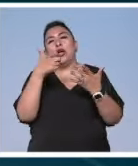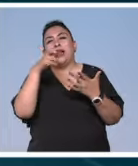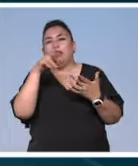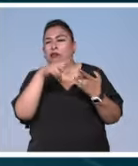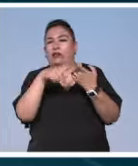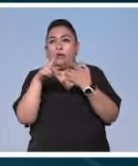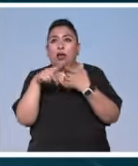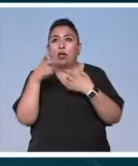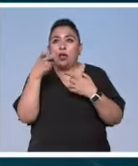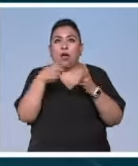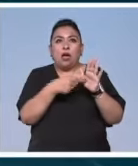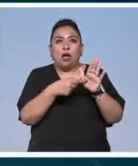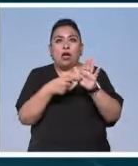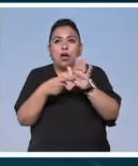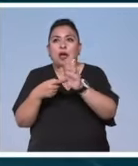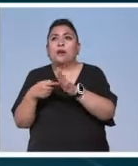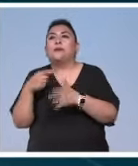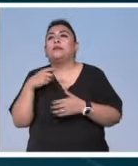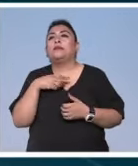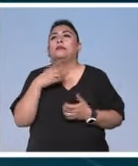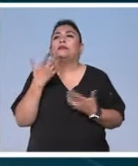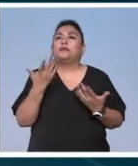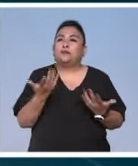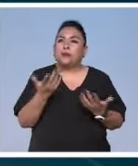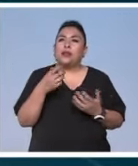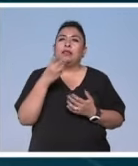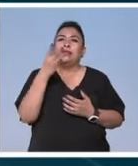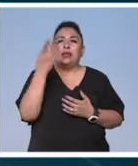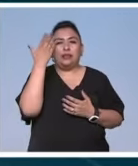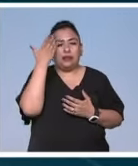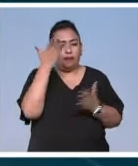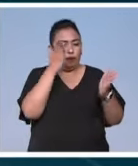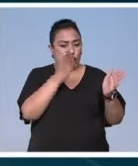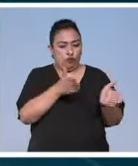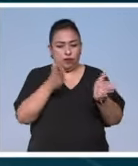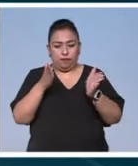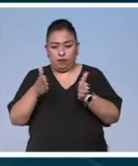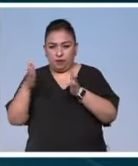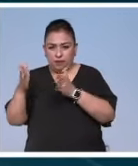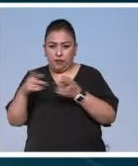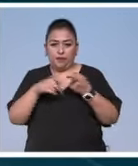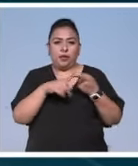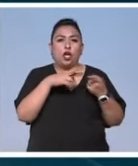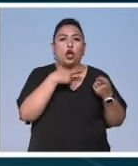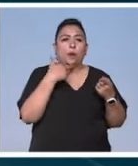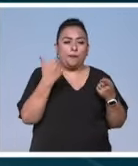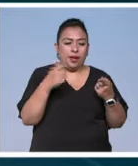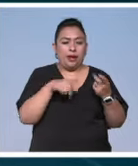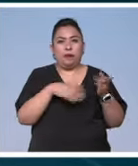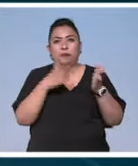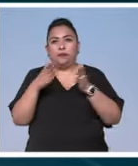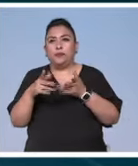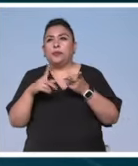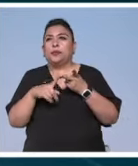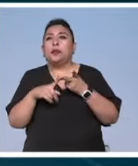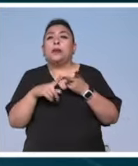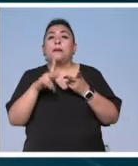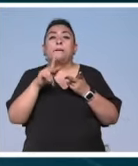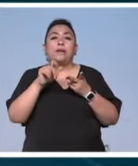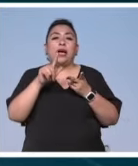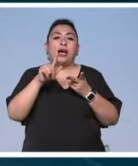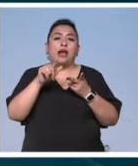Son básicamente de tres periodos, o sea, de época romana, de época